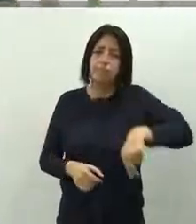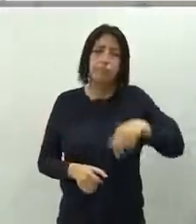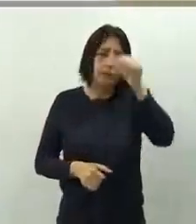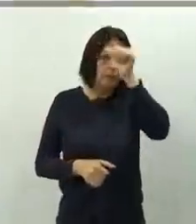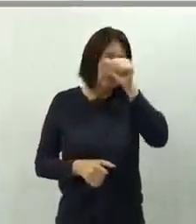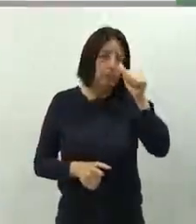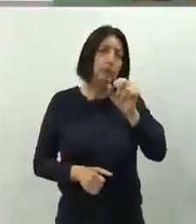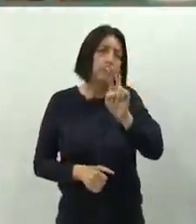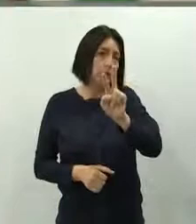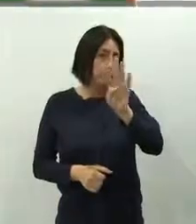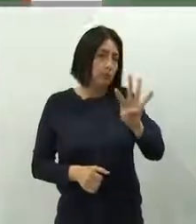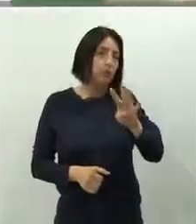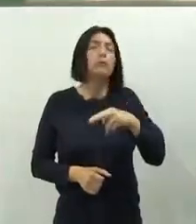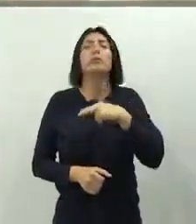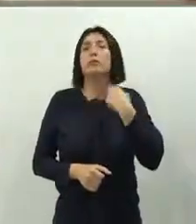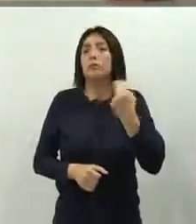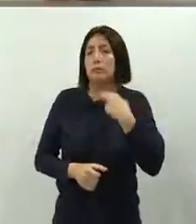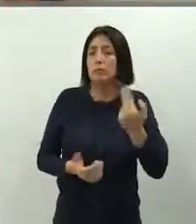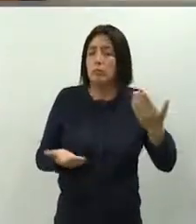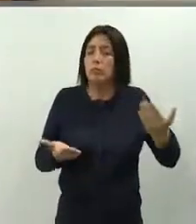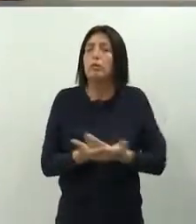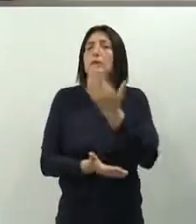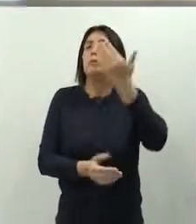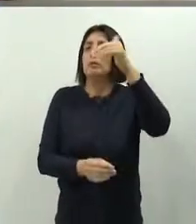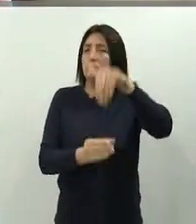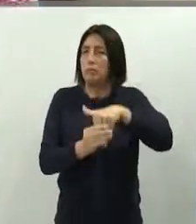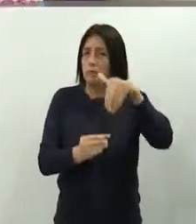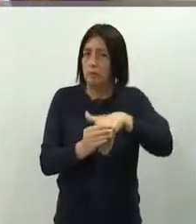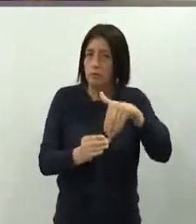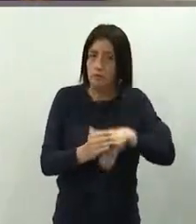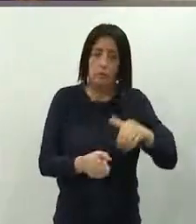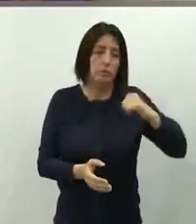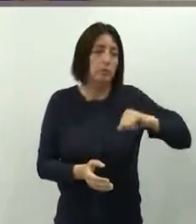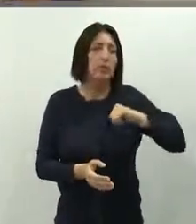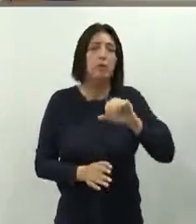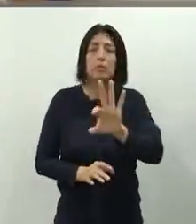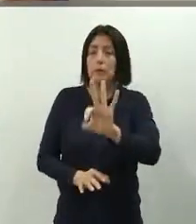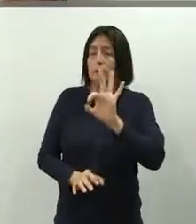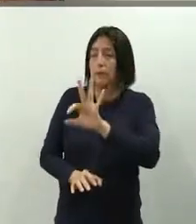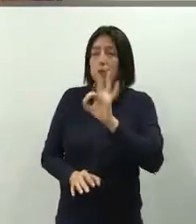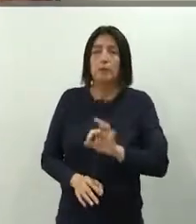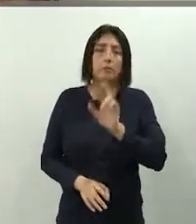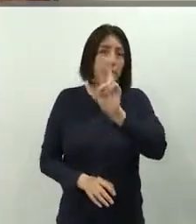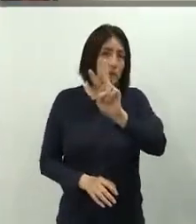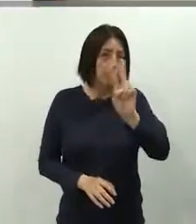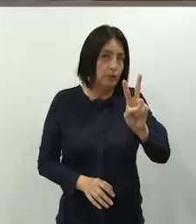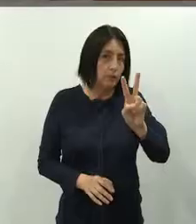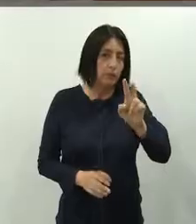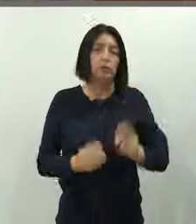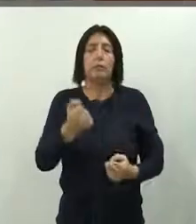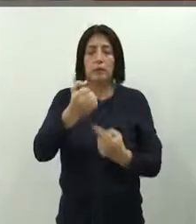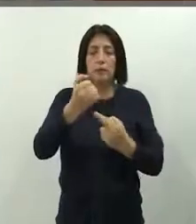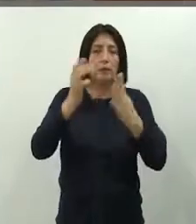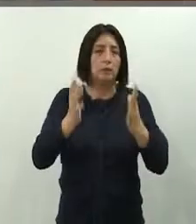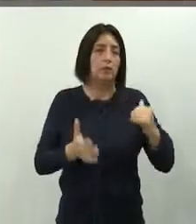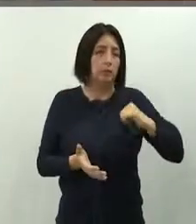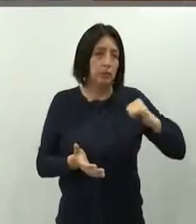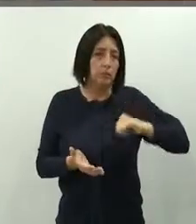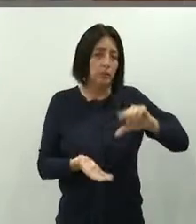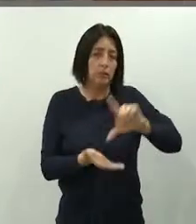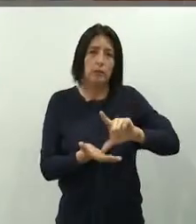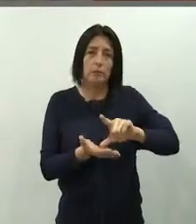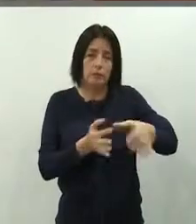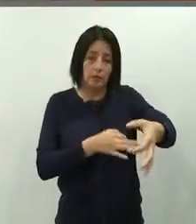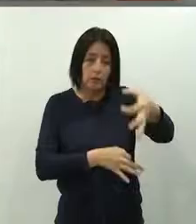las nuevas elecciones municipales para elegir a 22 regidores de la Municipalidad de Lima que reemplazarán